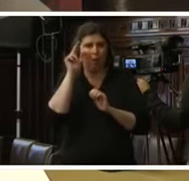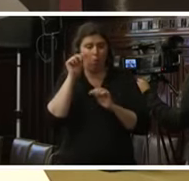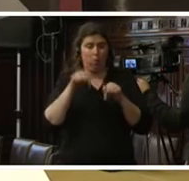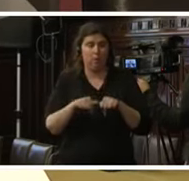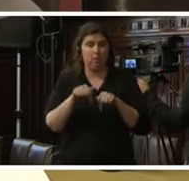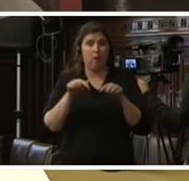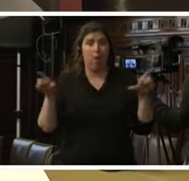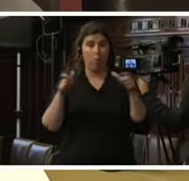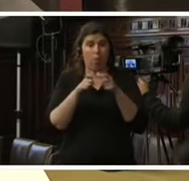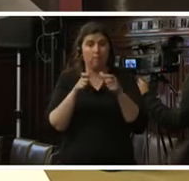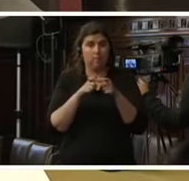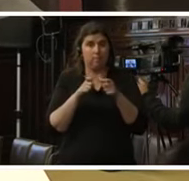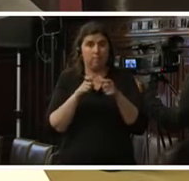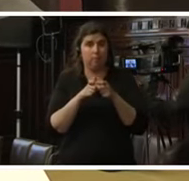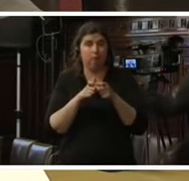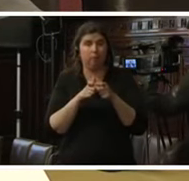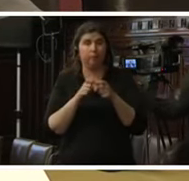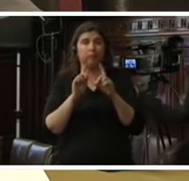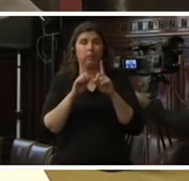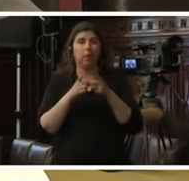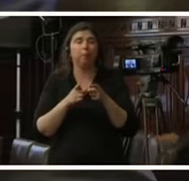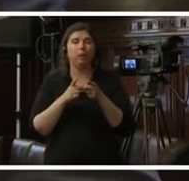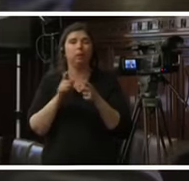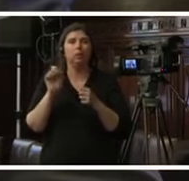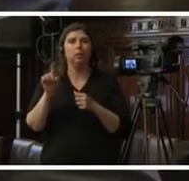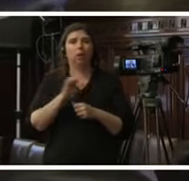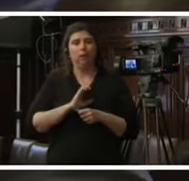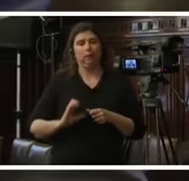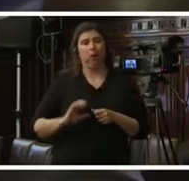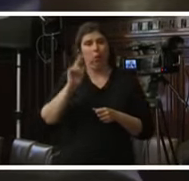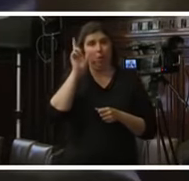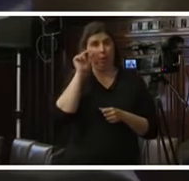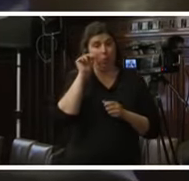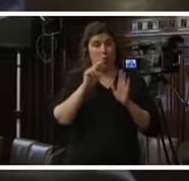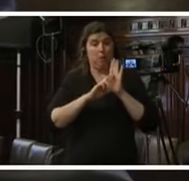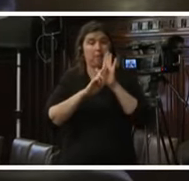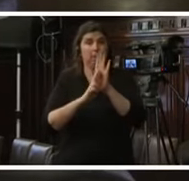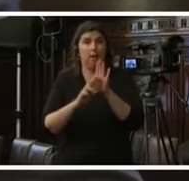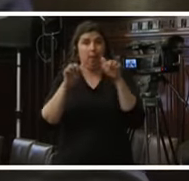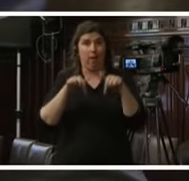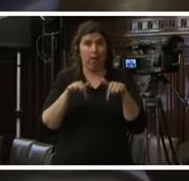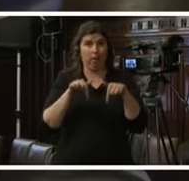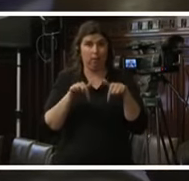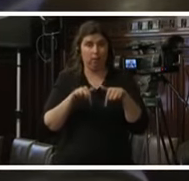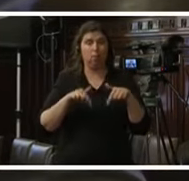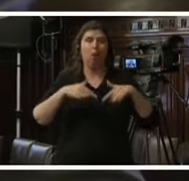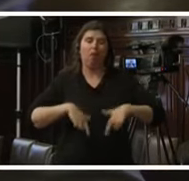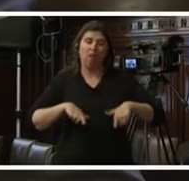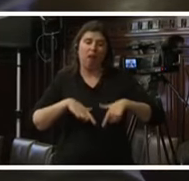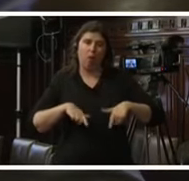digna delegación del ilustre estado del perú representada aquí por los embajadores